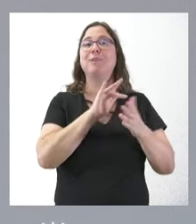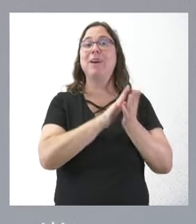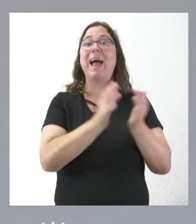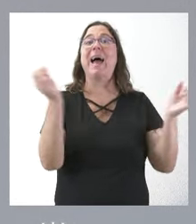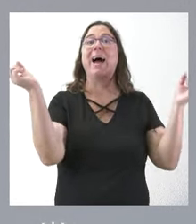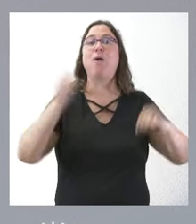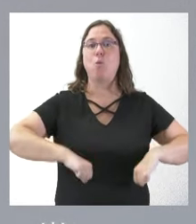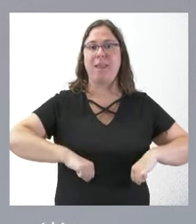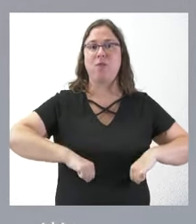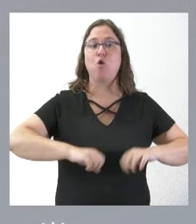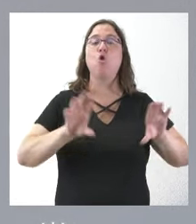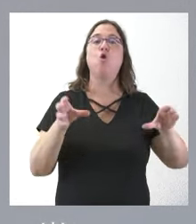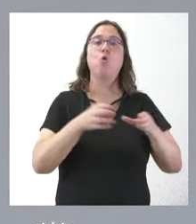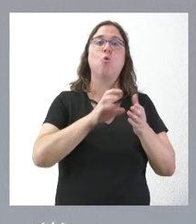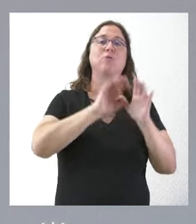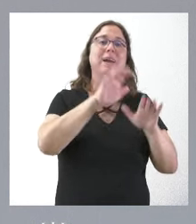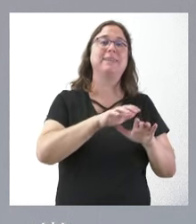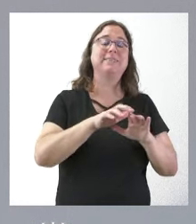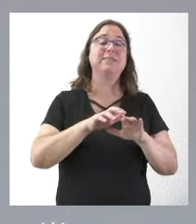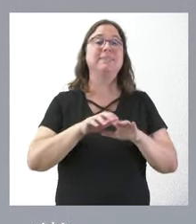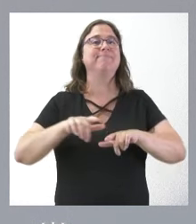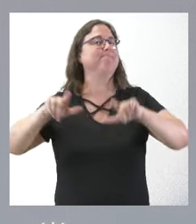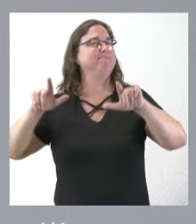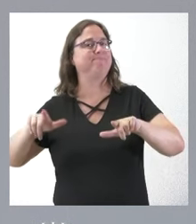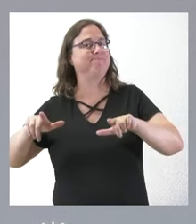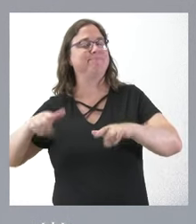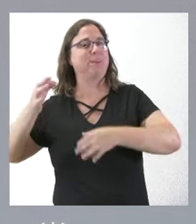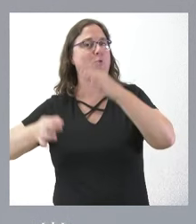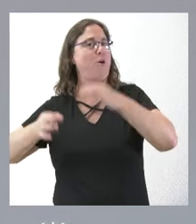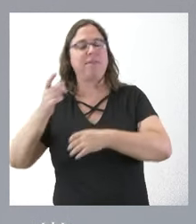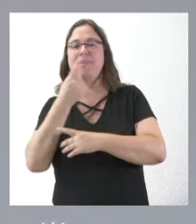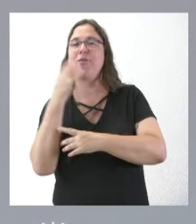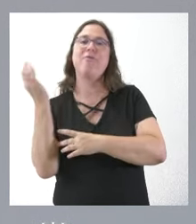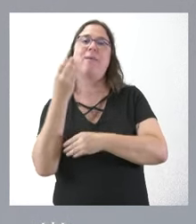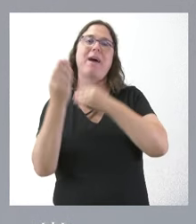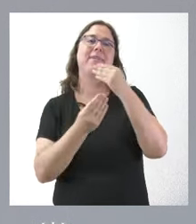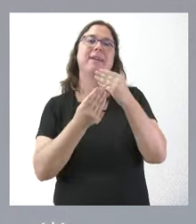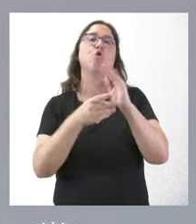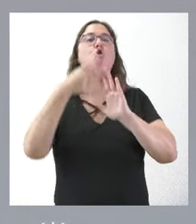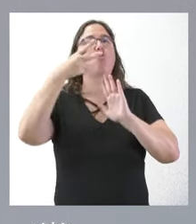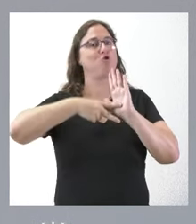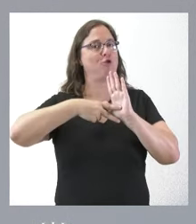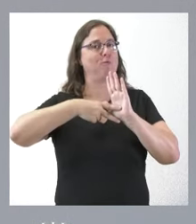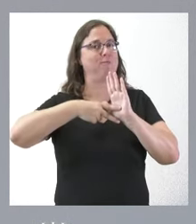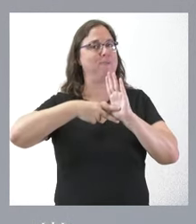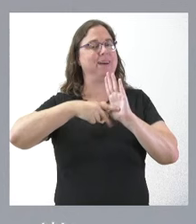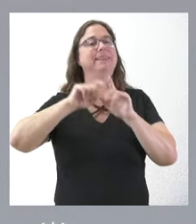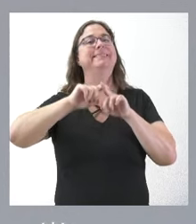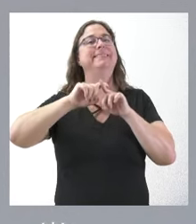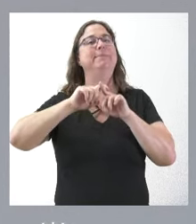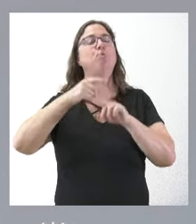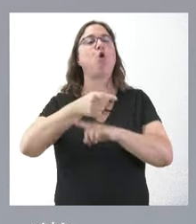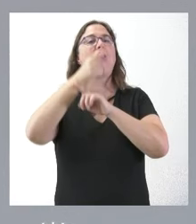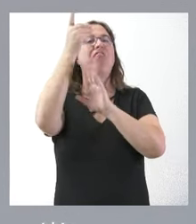acuerdo de la Junta y la sala de lo contencioso entendió que procedía a hacerlo por una norma con rango de decreto de la